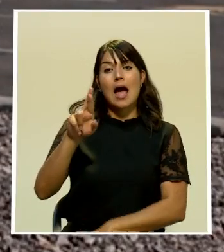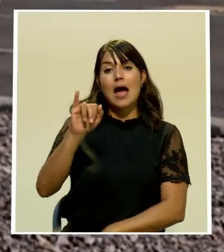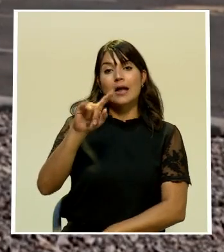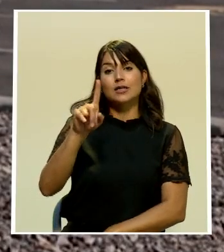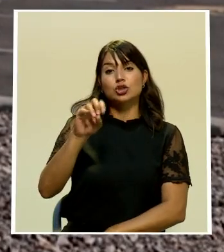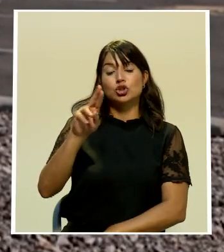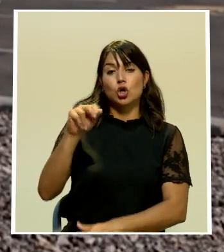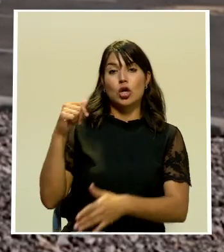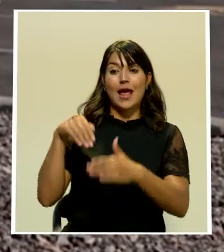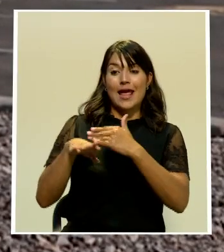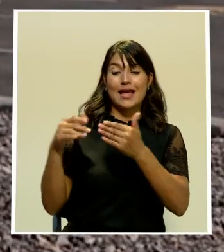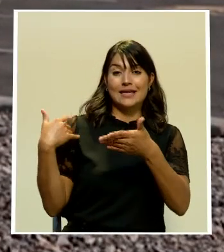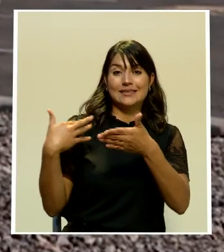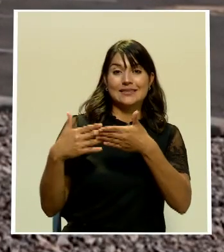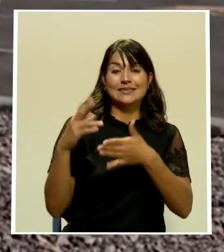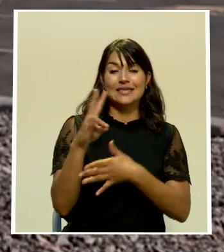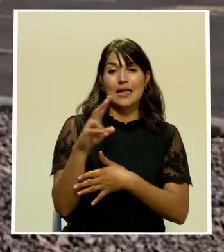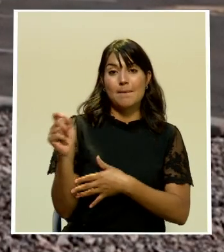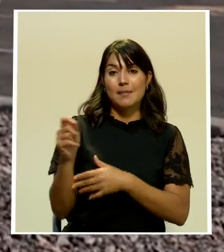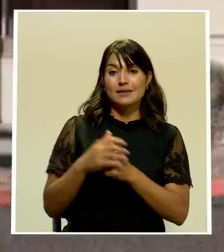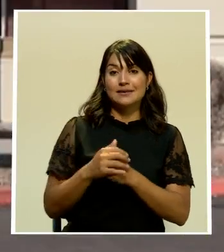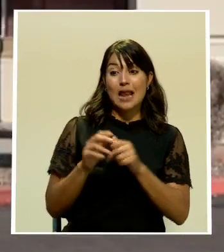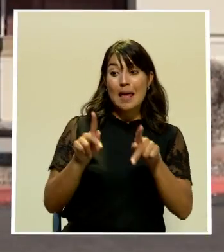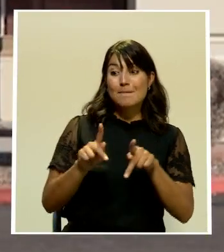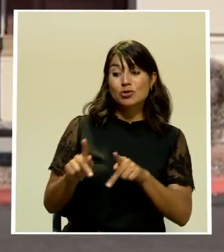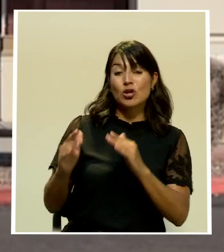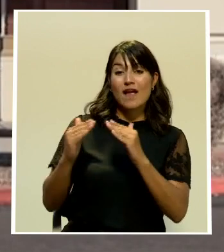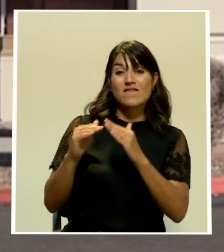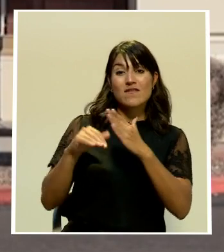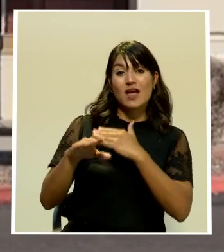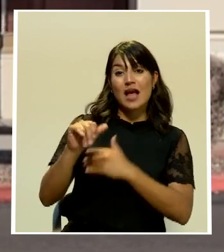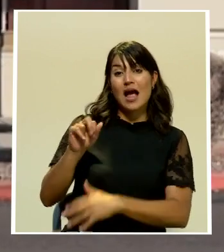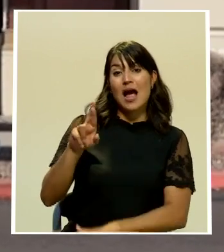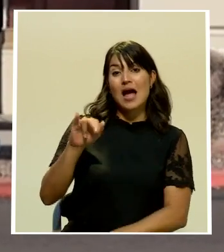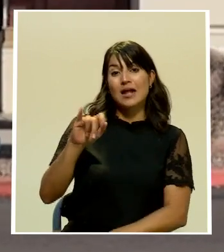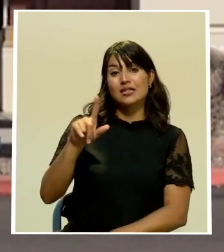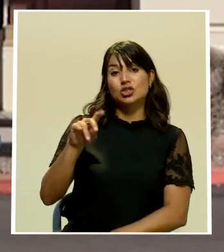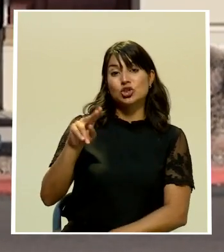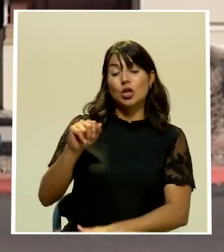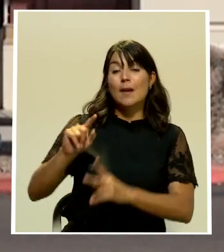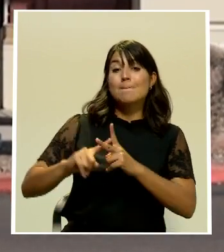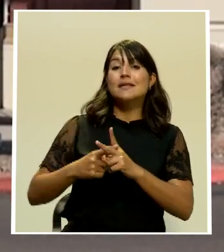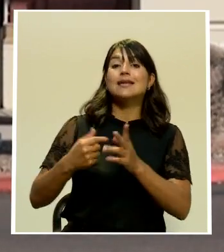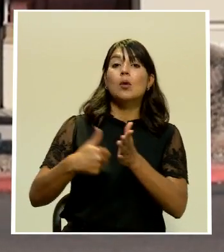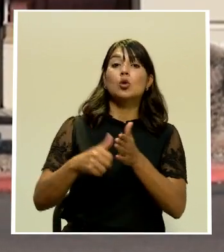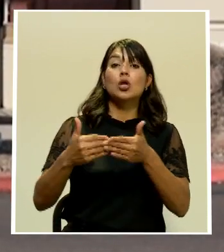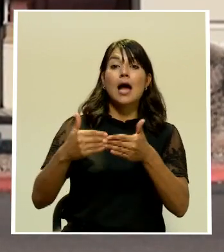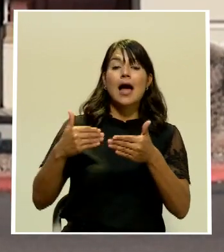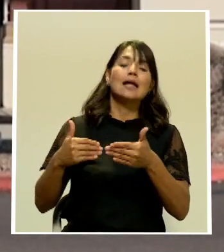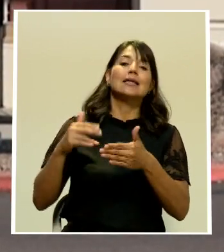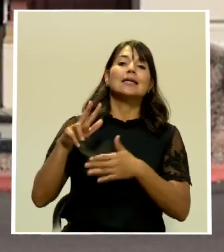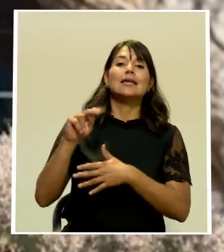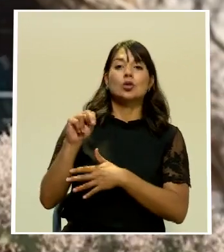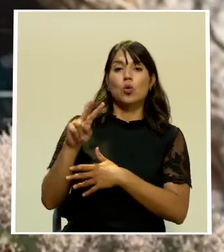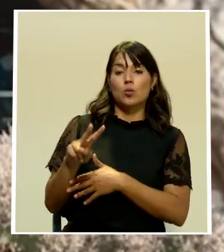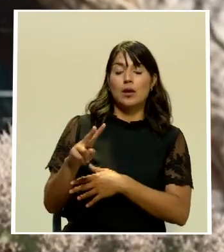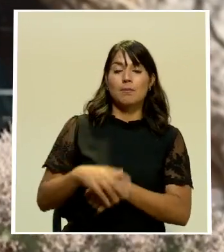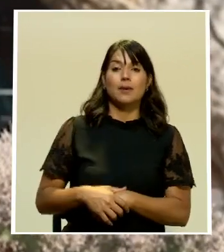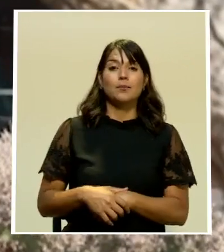como en muchos estados los arizonianos comenzaron a votar semanas antes del 3 de noviembre día oficial de la elección